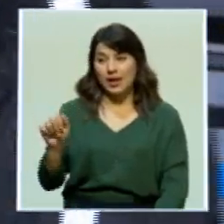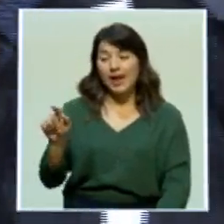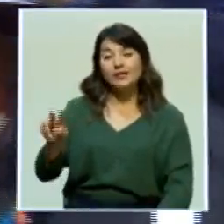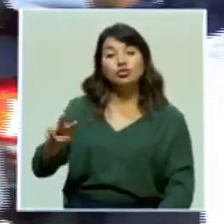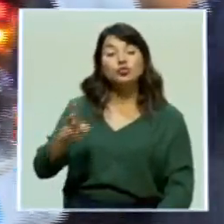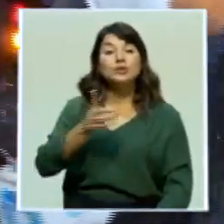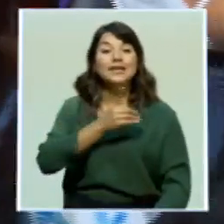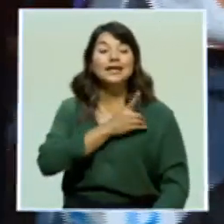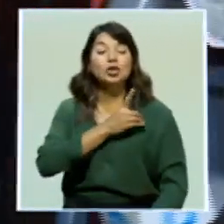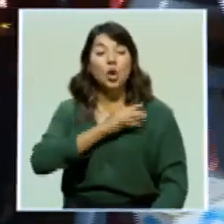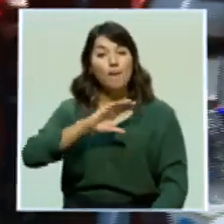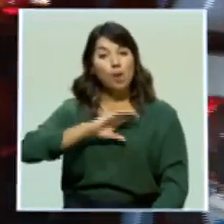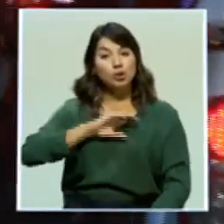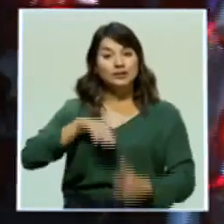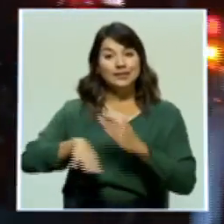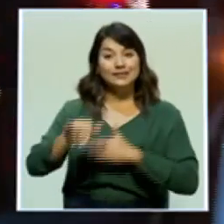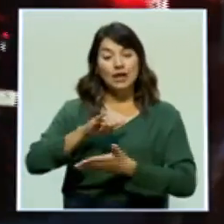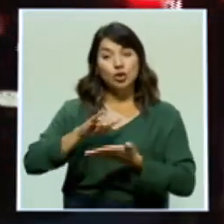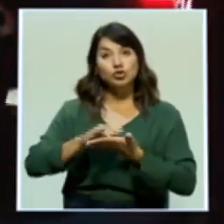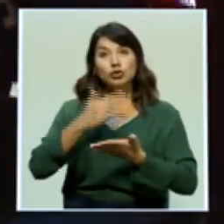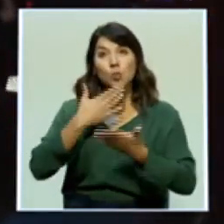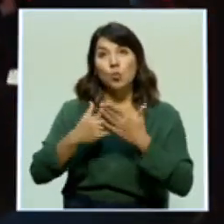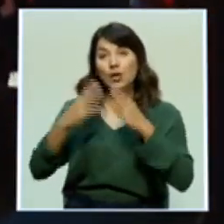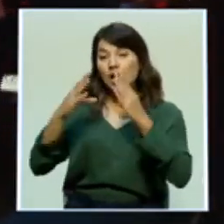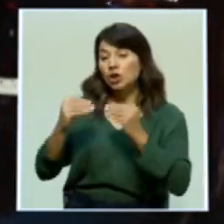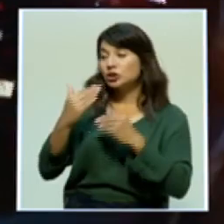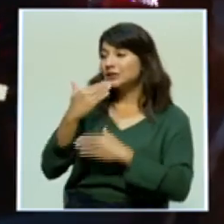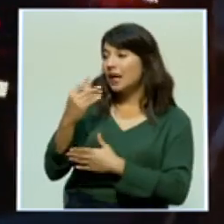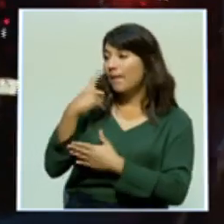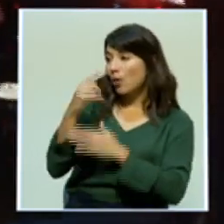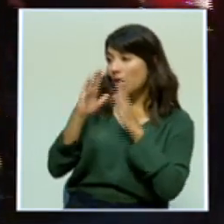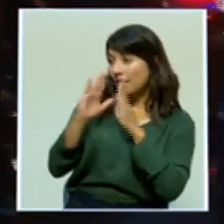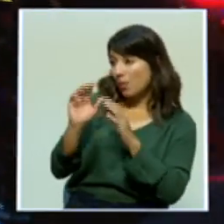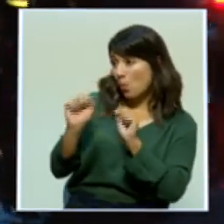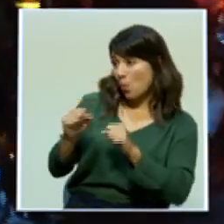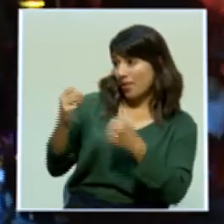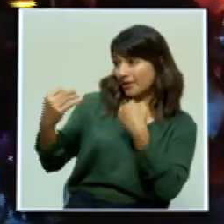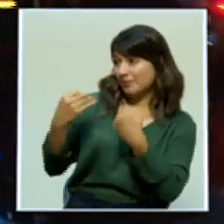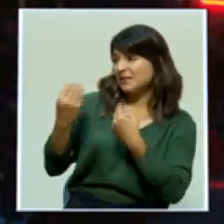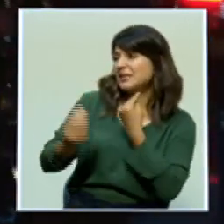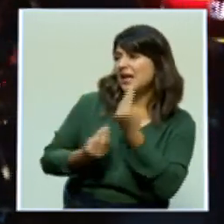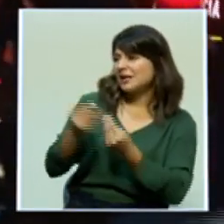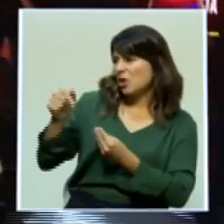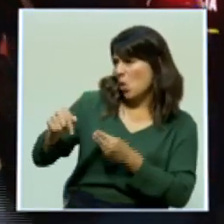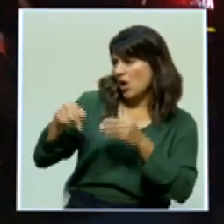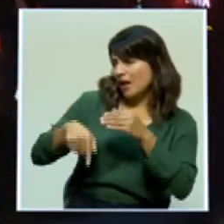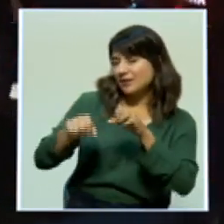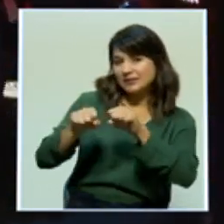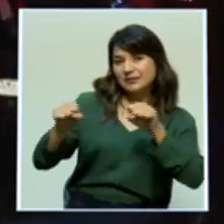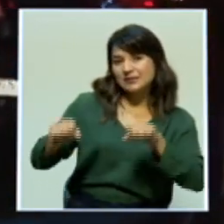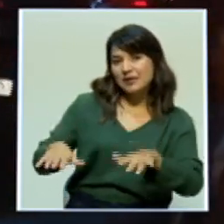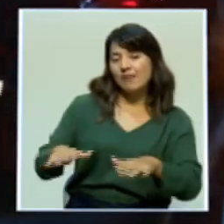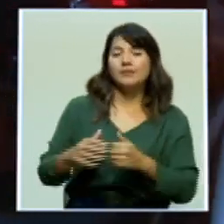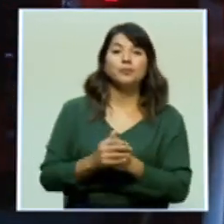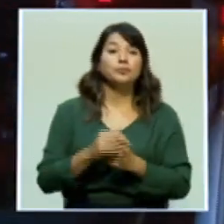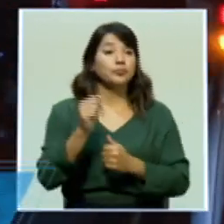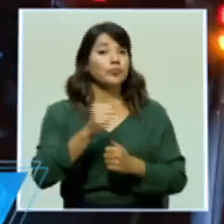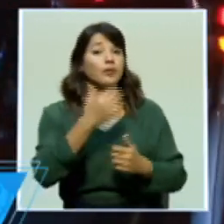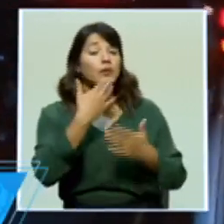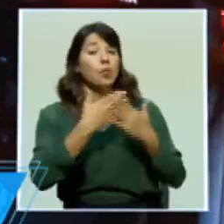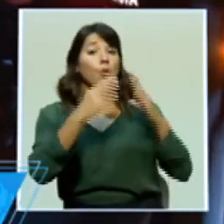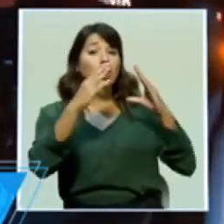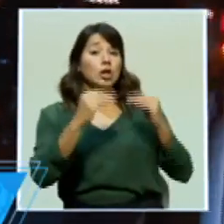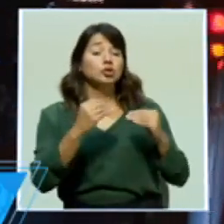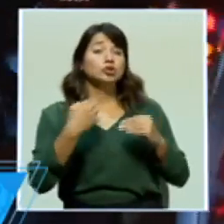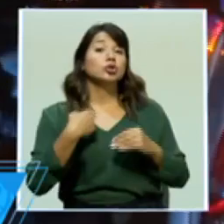José. Don Adrián, gracias por atendernos. Buenas noches. Tal vez si nos explica primero de este operativo que tienen aquí en la sabana. Buenas noches. Sí, buenas noches. Tenemos